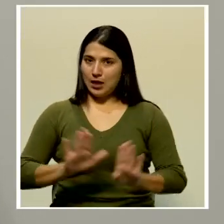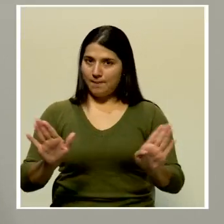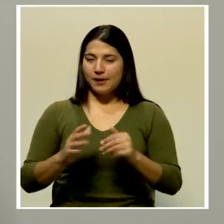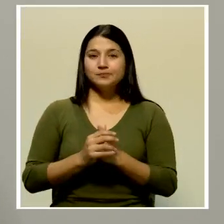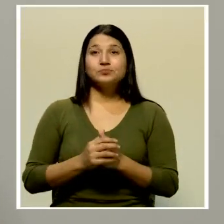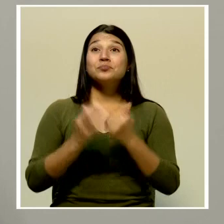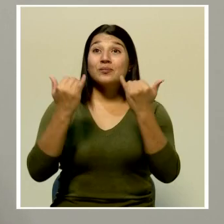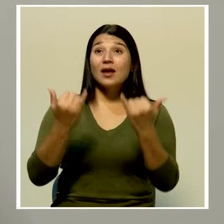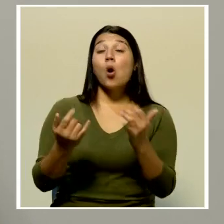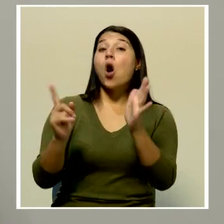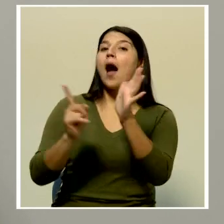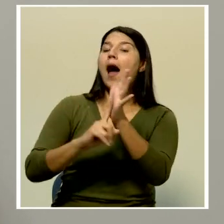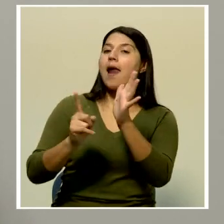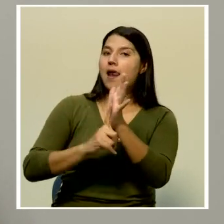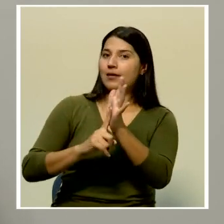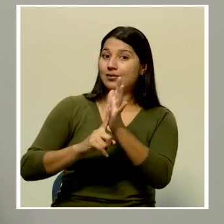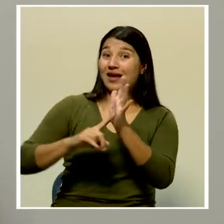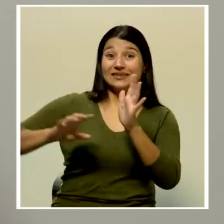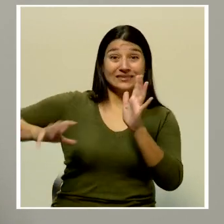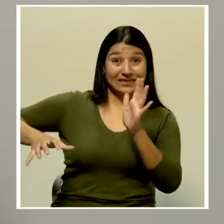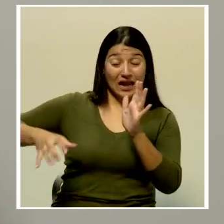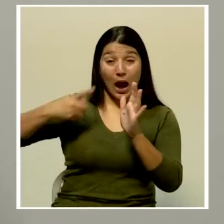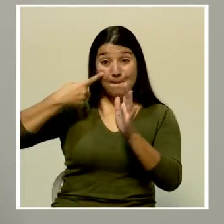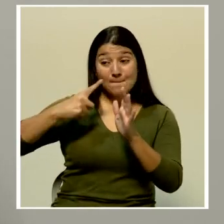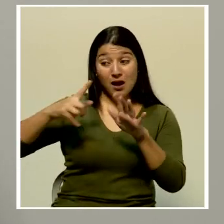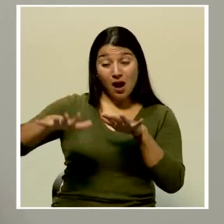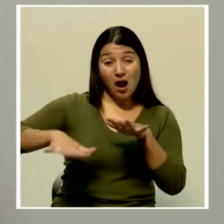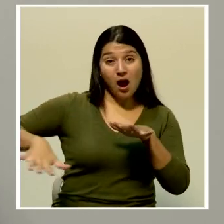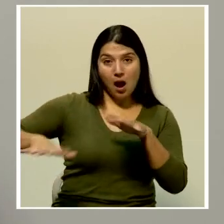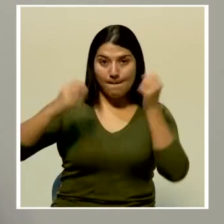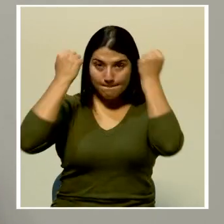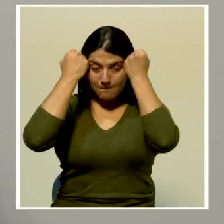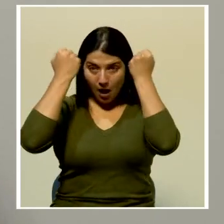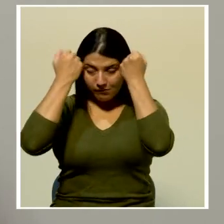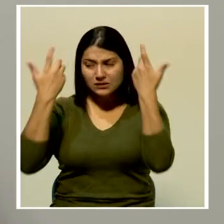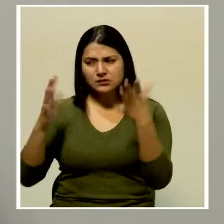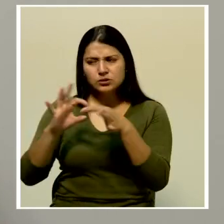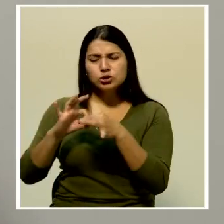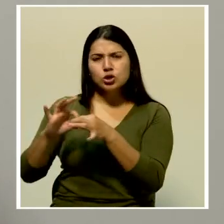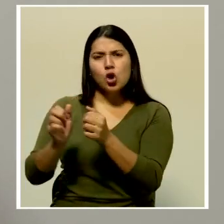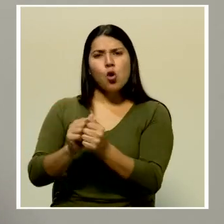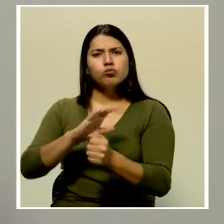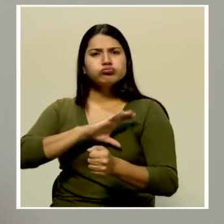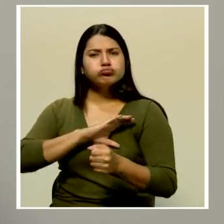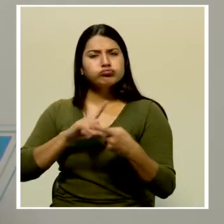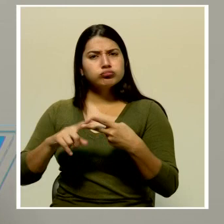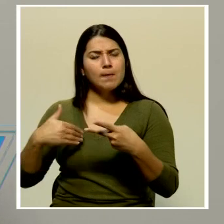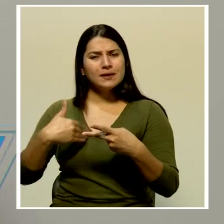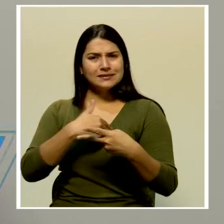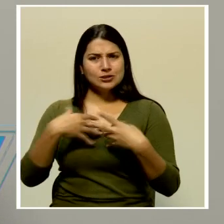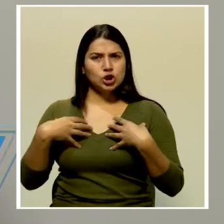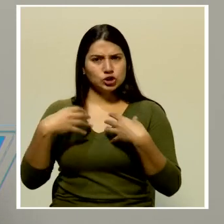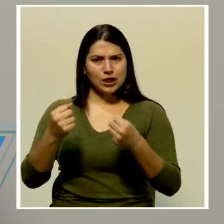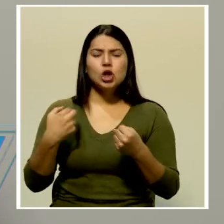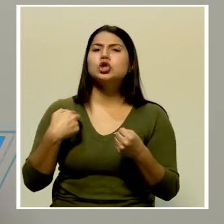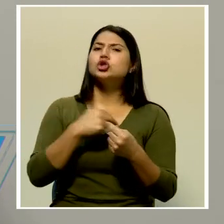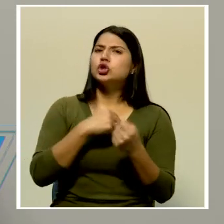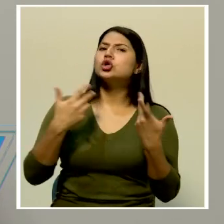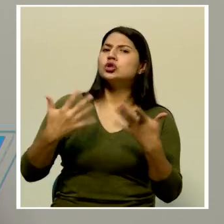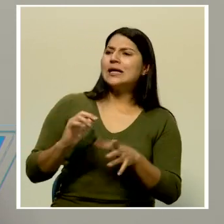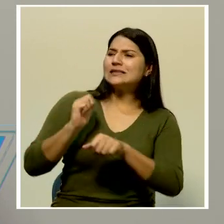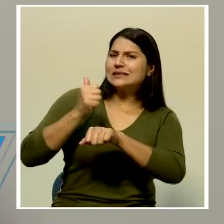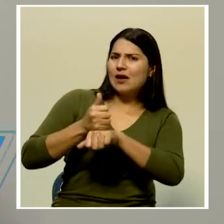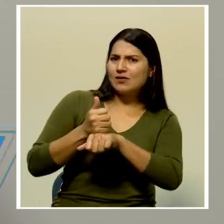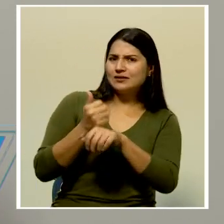dictaminado el Ministerio de Salud para el distrito de Pavas, en coordinación con la Fuerza Pública y con el Ministerio de Salud, estamos desplegando una serie de acciones para